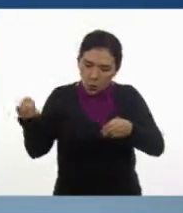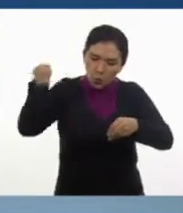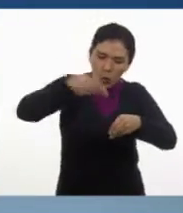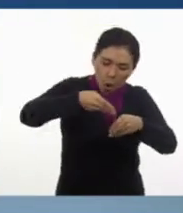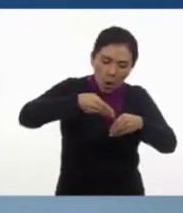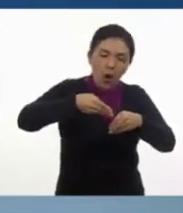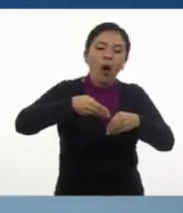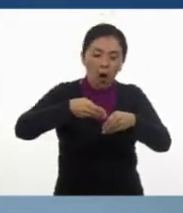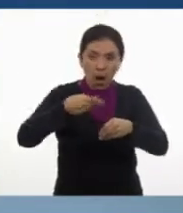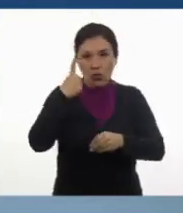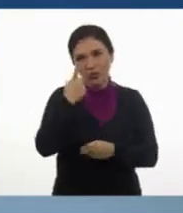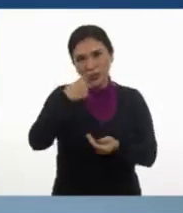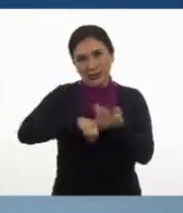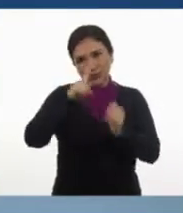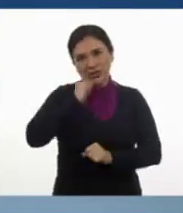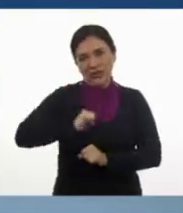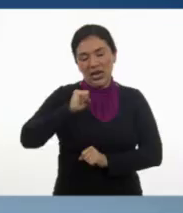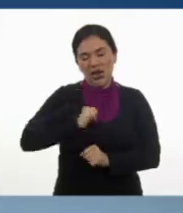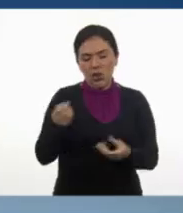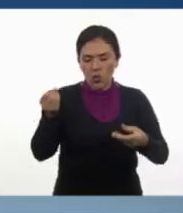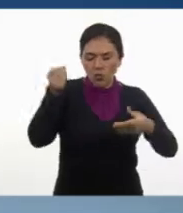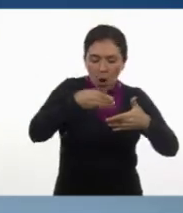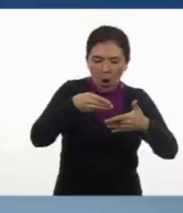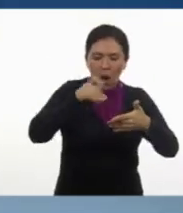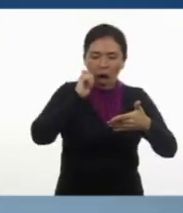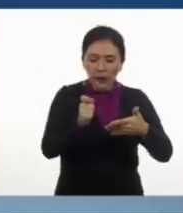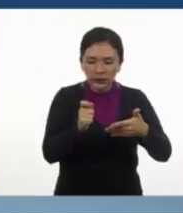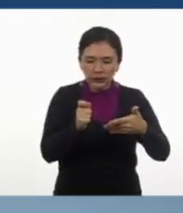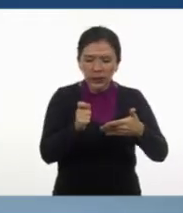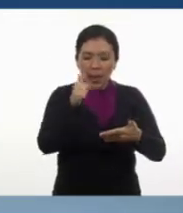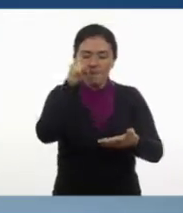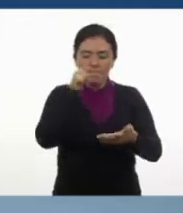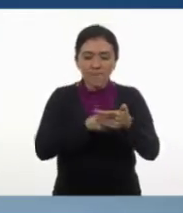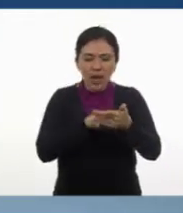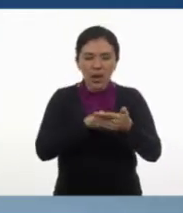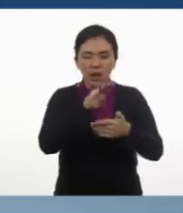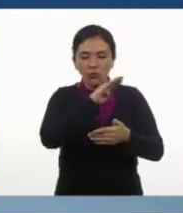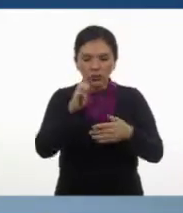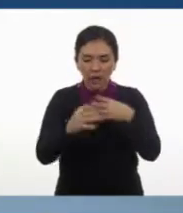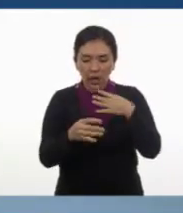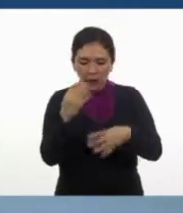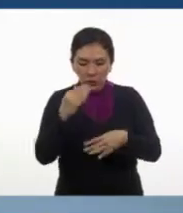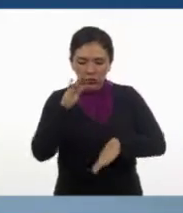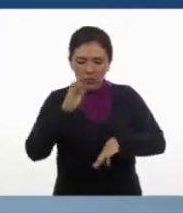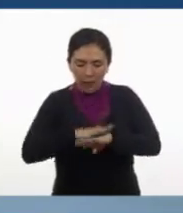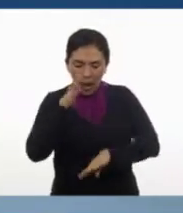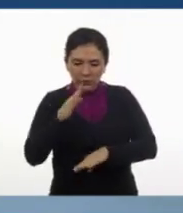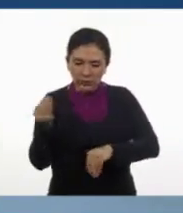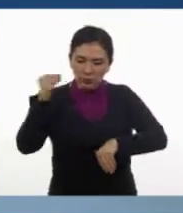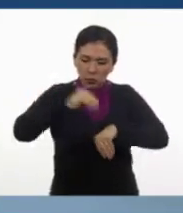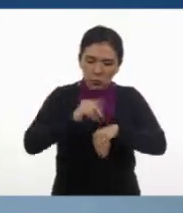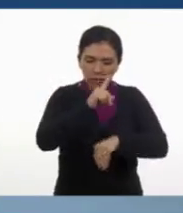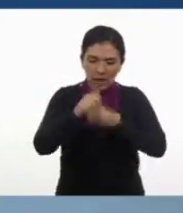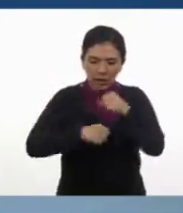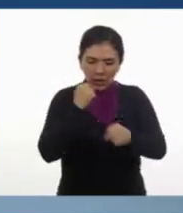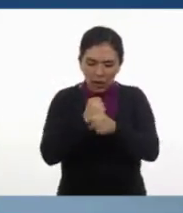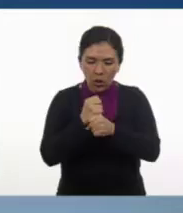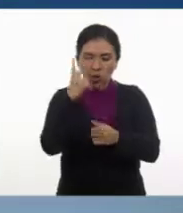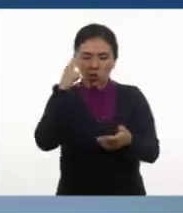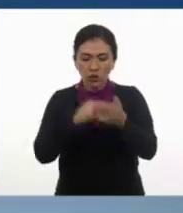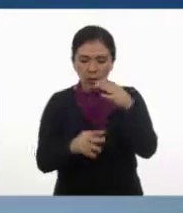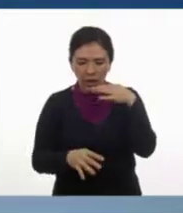que es un siglo, sería mil novecientos catorce, más otro siglo, dos mil